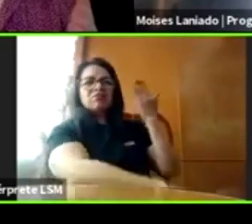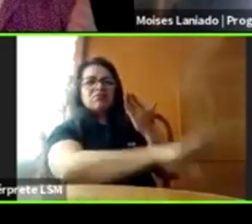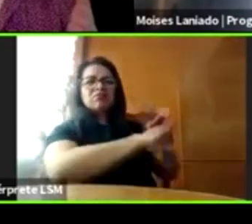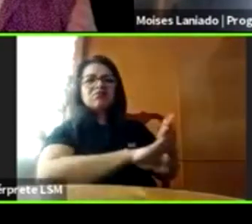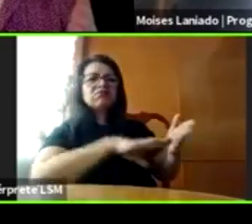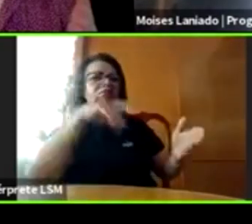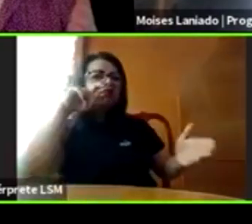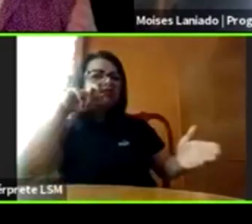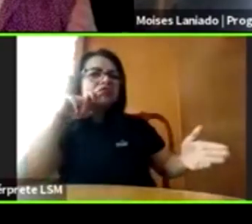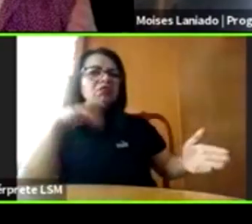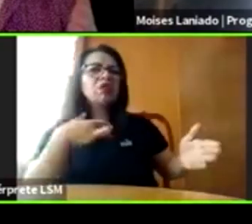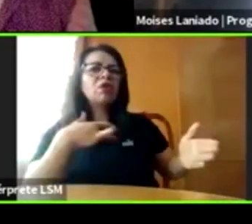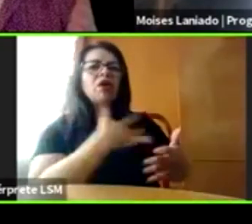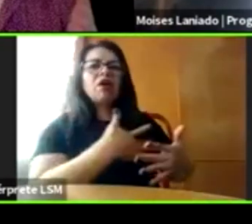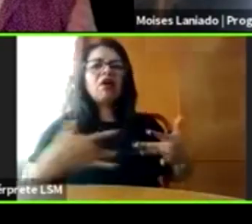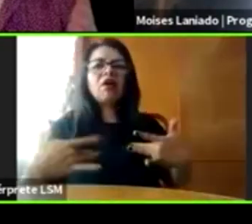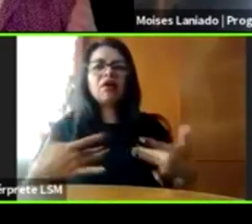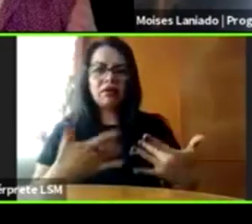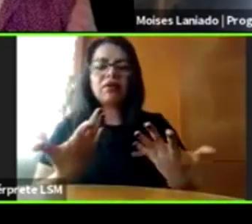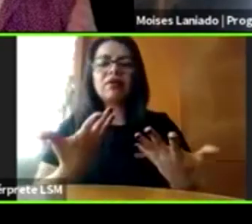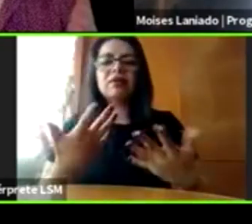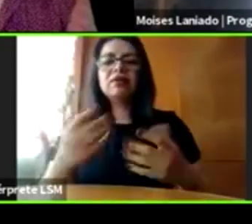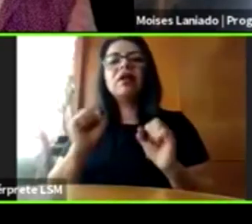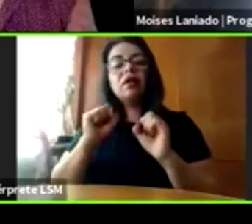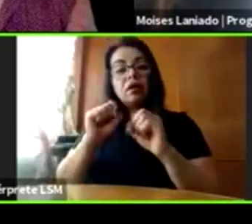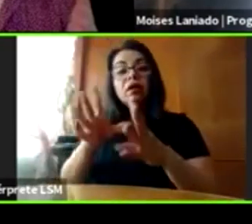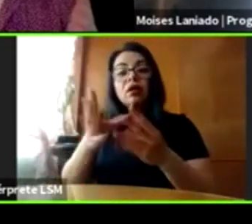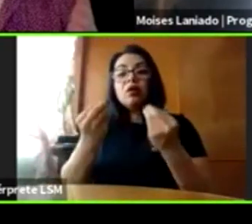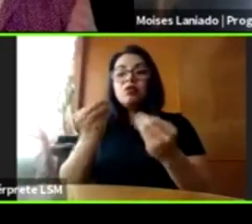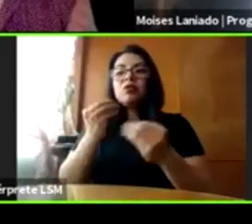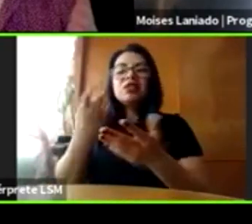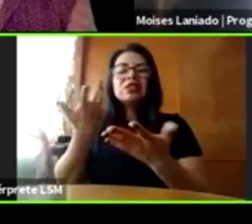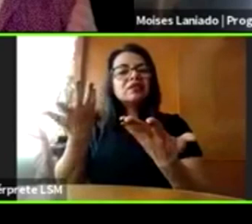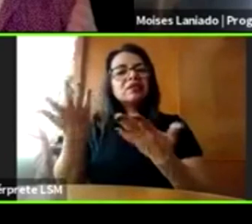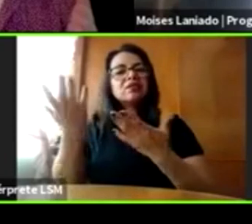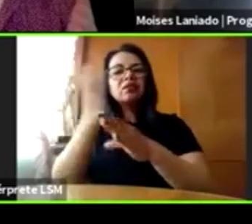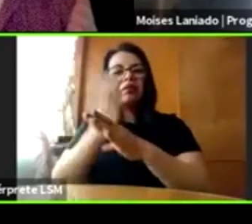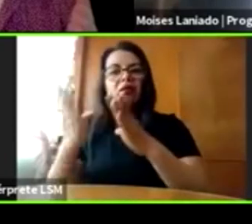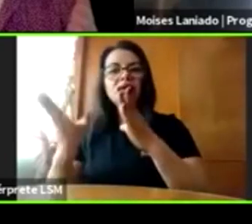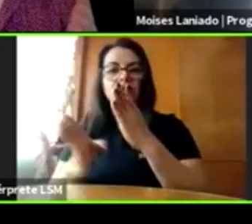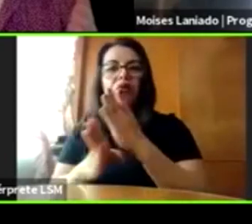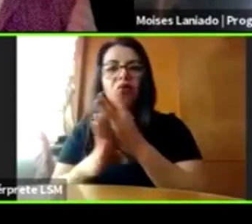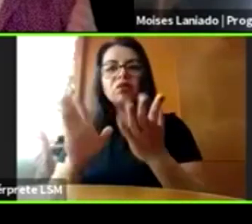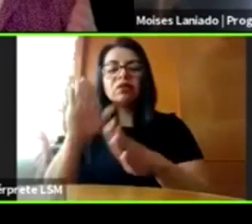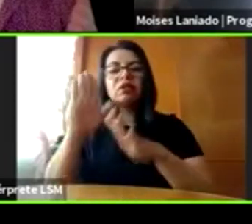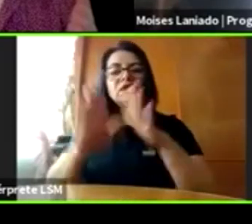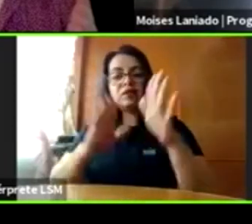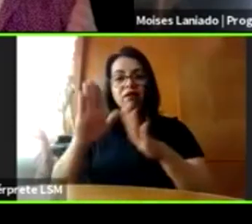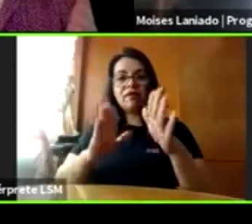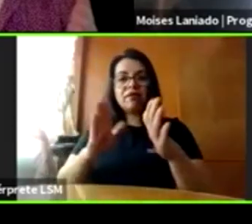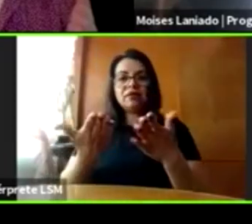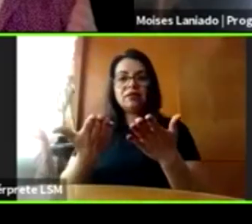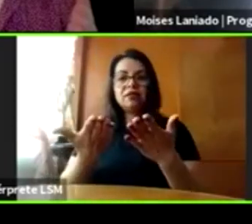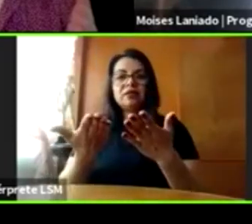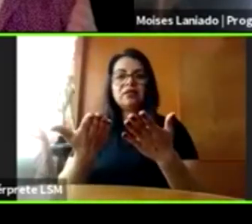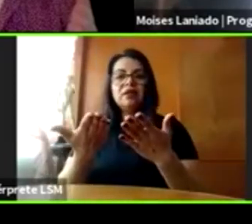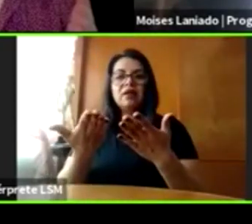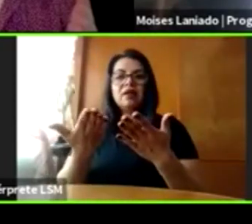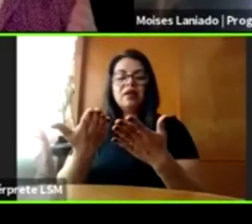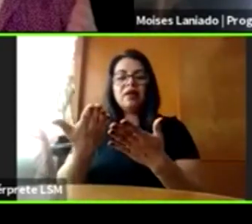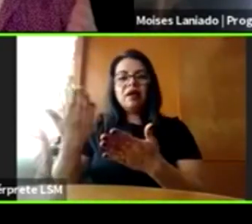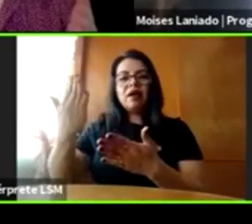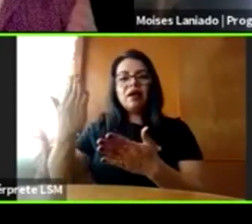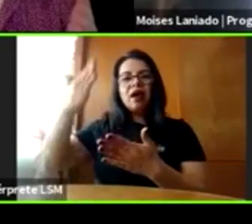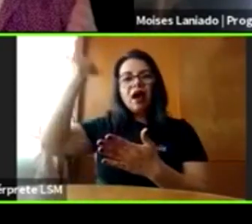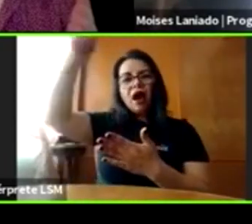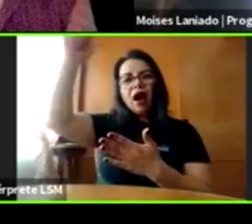mucha conciencia es que muchas de las prácticas abusivas sexuales no son ejercidas por adultos, sino por adolescentes.